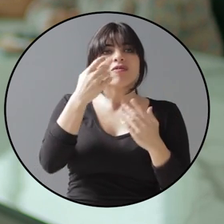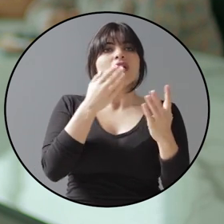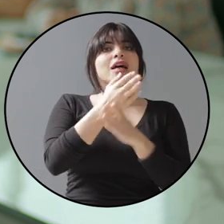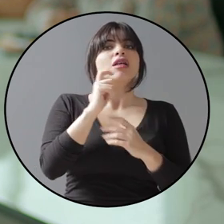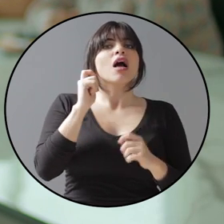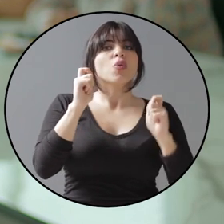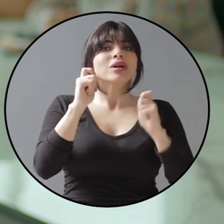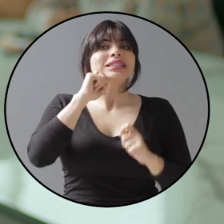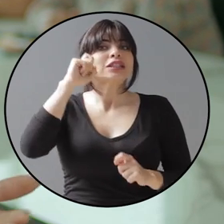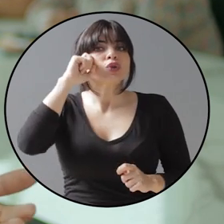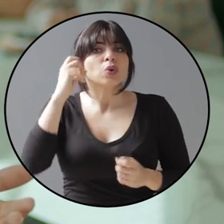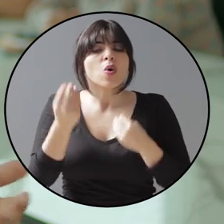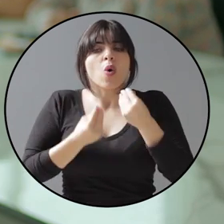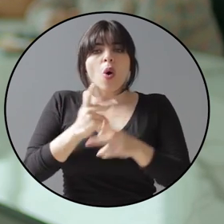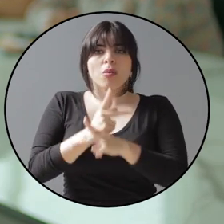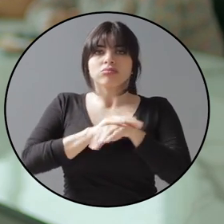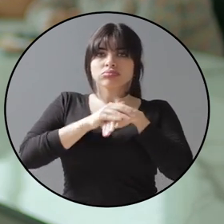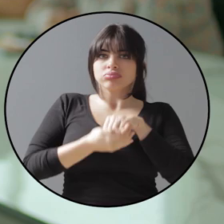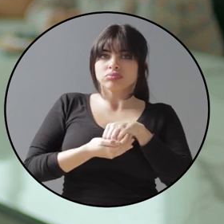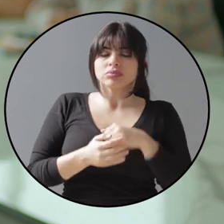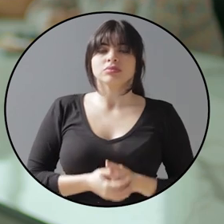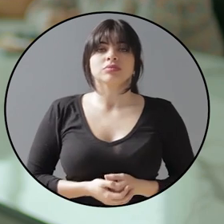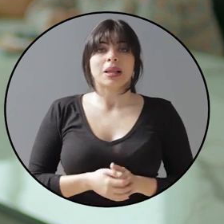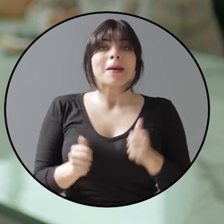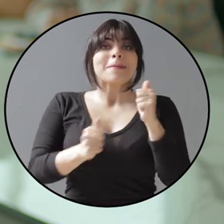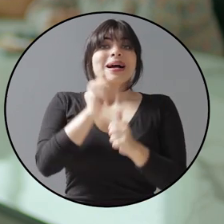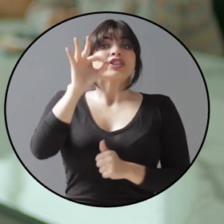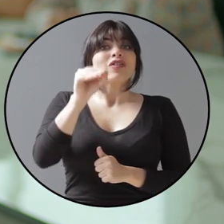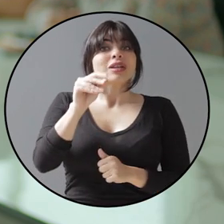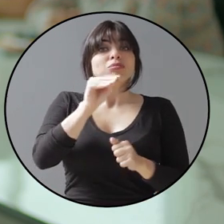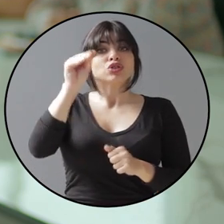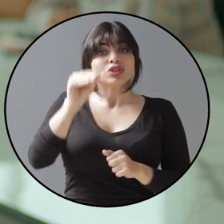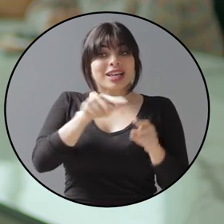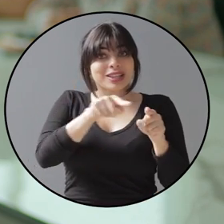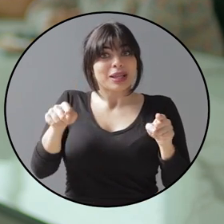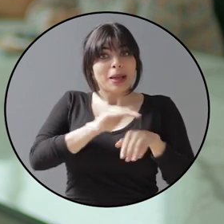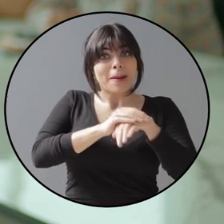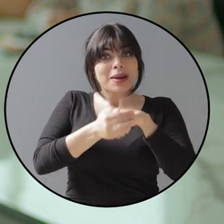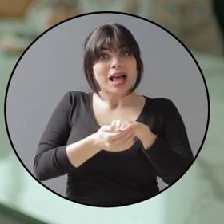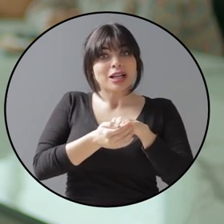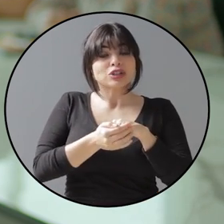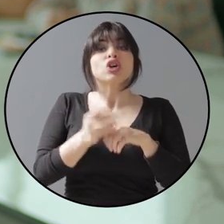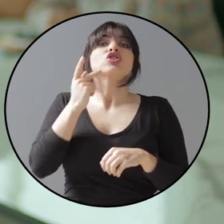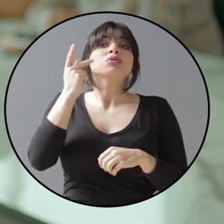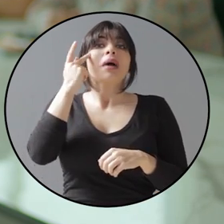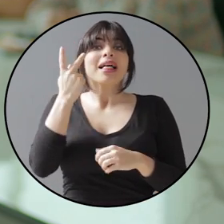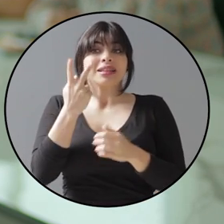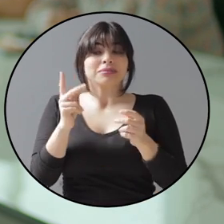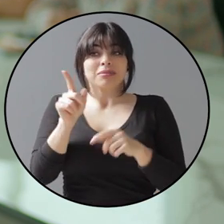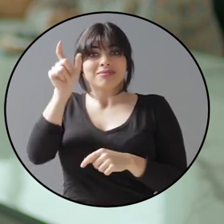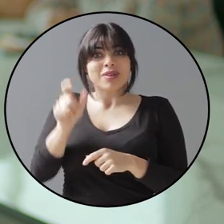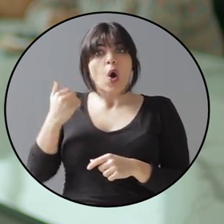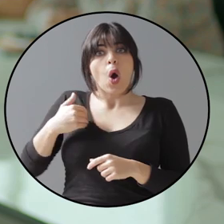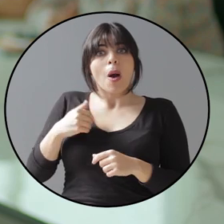de acceso a educación sexual y a métodos anticonceptivos. En más del 90% de estos embarazos, los progenitores son